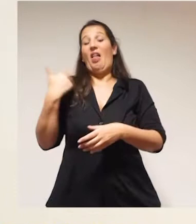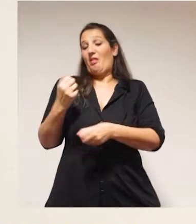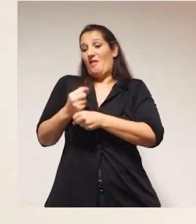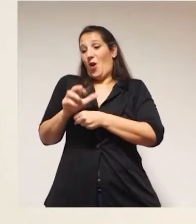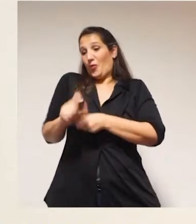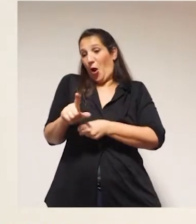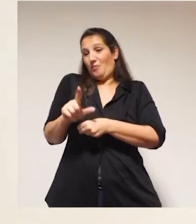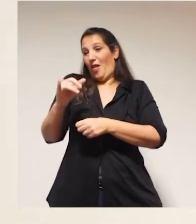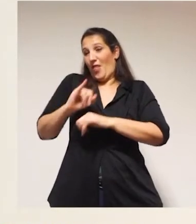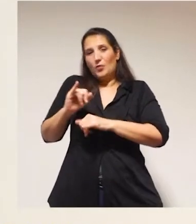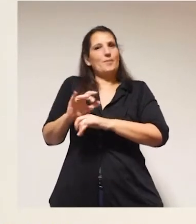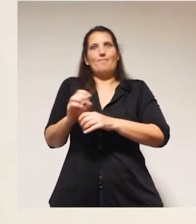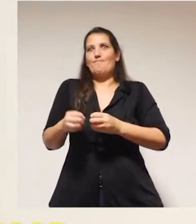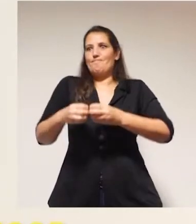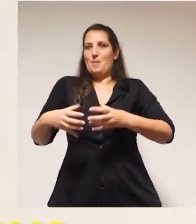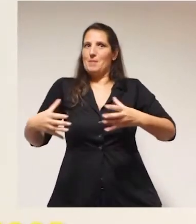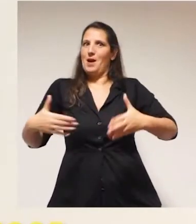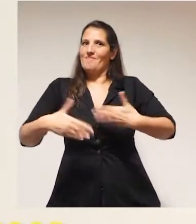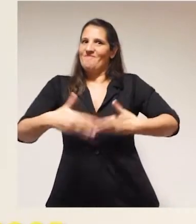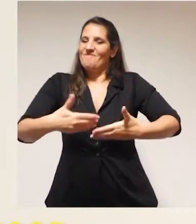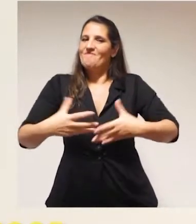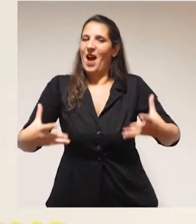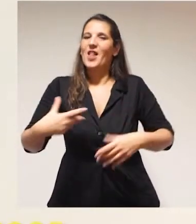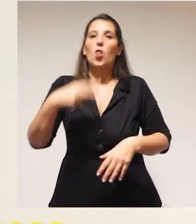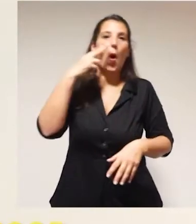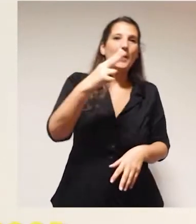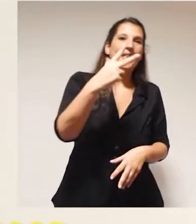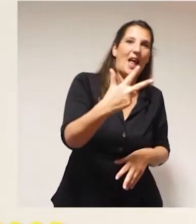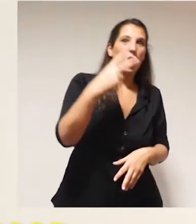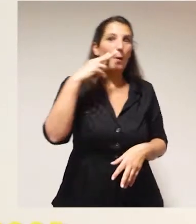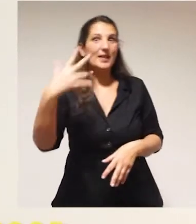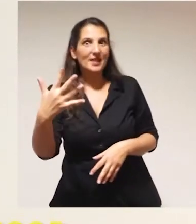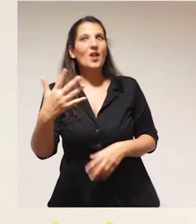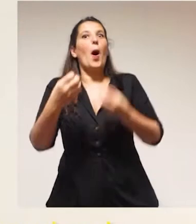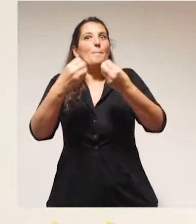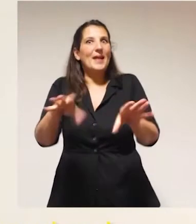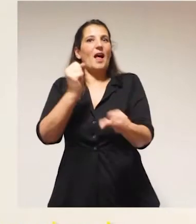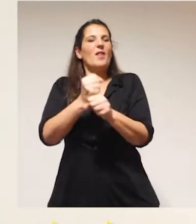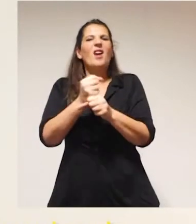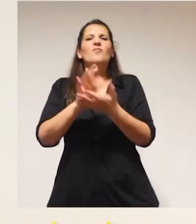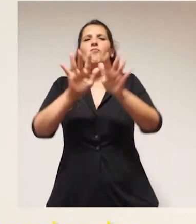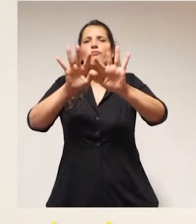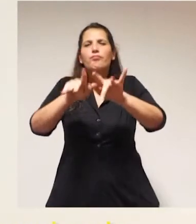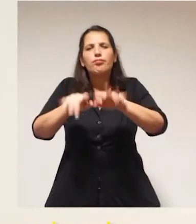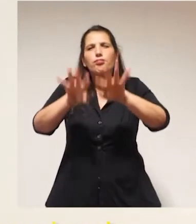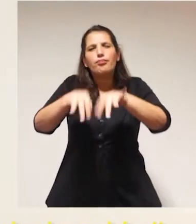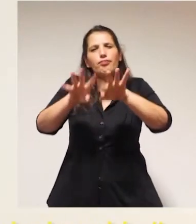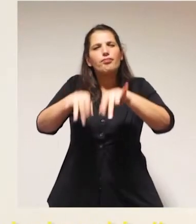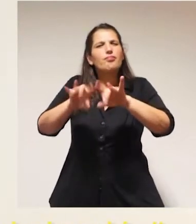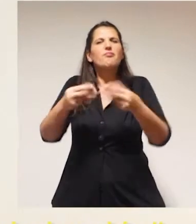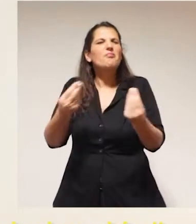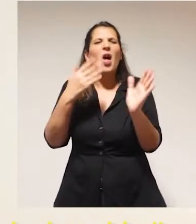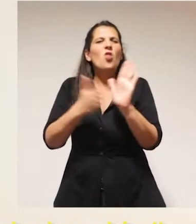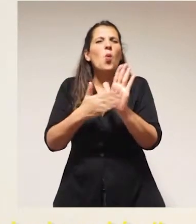funciones que tenía INADI en ese proceso, se produce en el año 2003 al 2005, la confección de un documento denominado